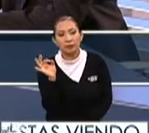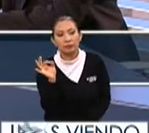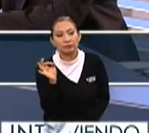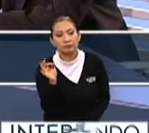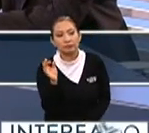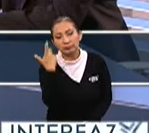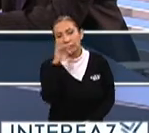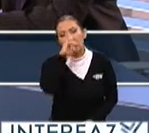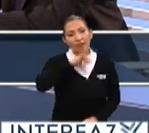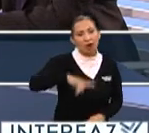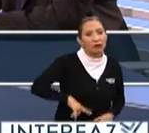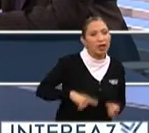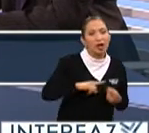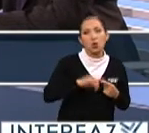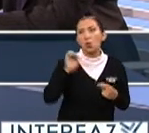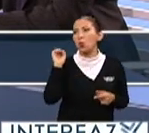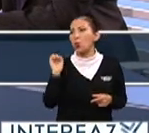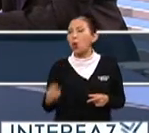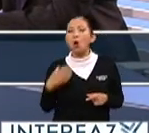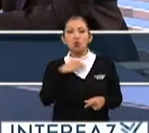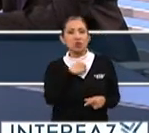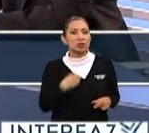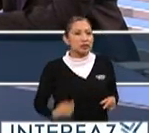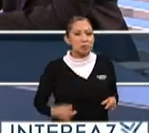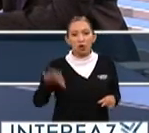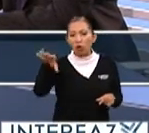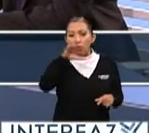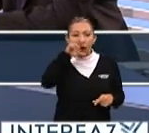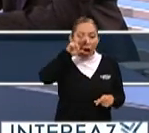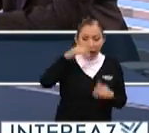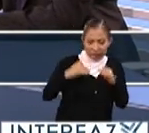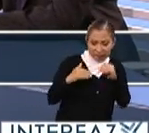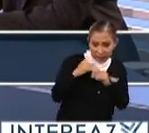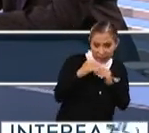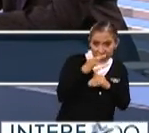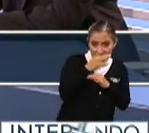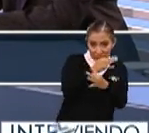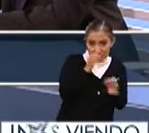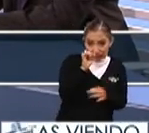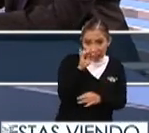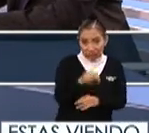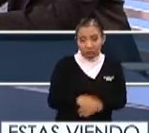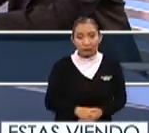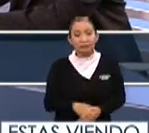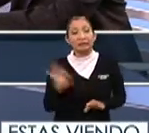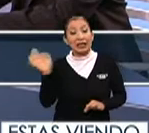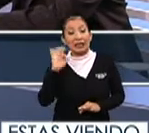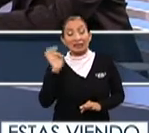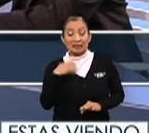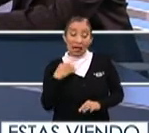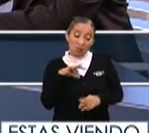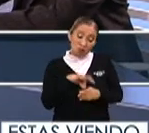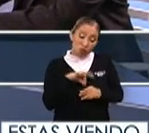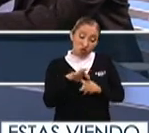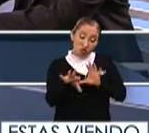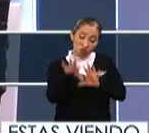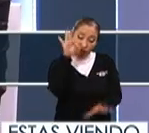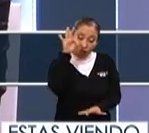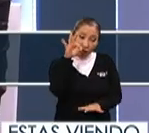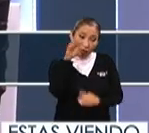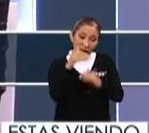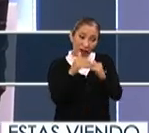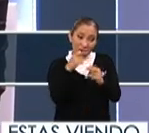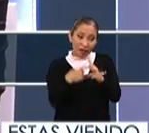pues desde el jefe de gobierno o algún municipio, ¿se va a dar a conocer o no se va a dar a conocer? En caso de elecciones cerradas... En términos